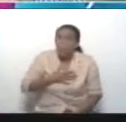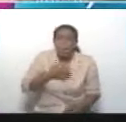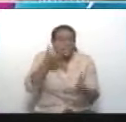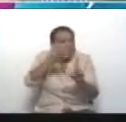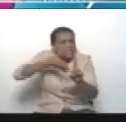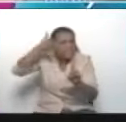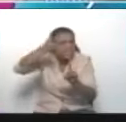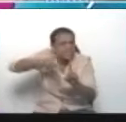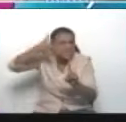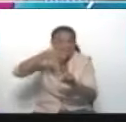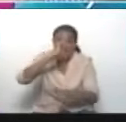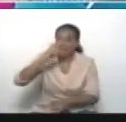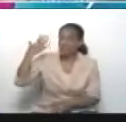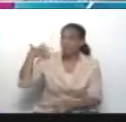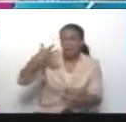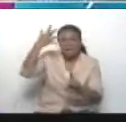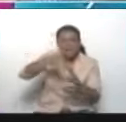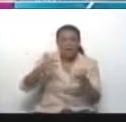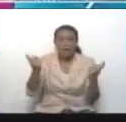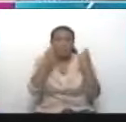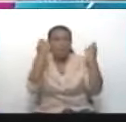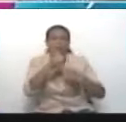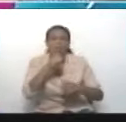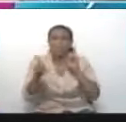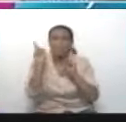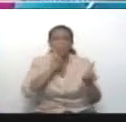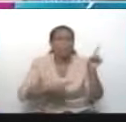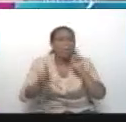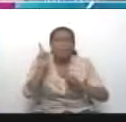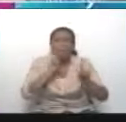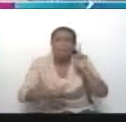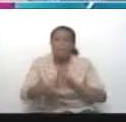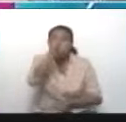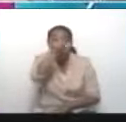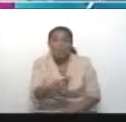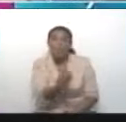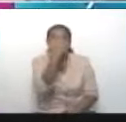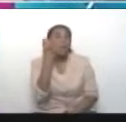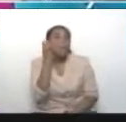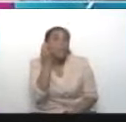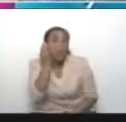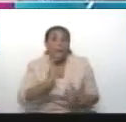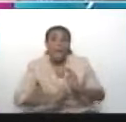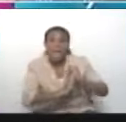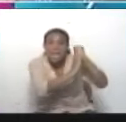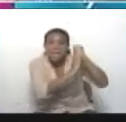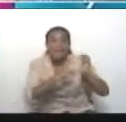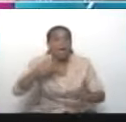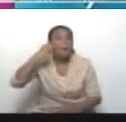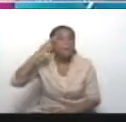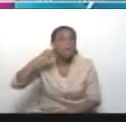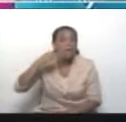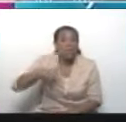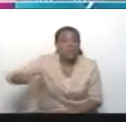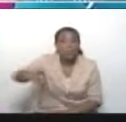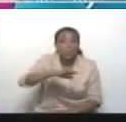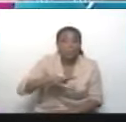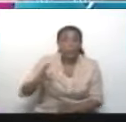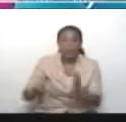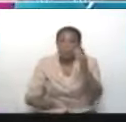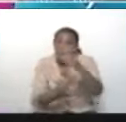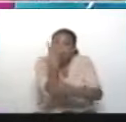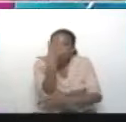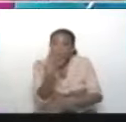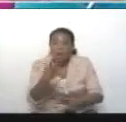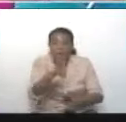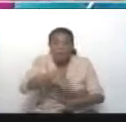persecuciones, campaña sucia, por ser la primera líder mujer negra que surgió